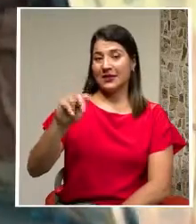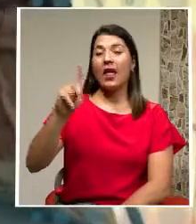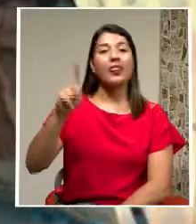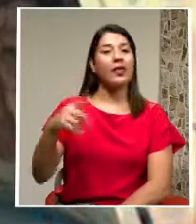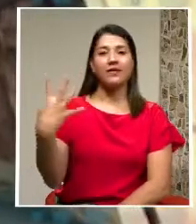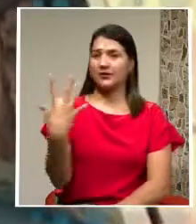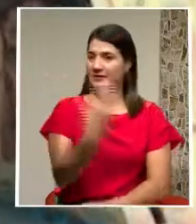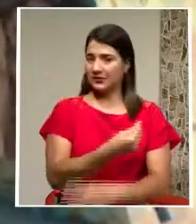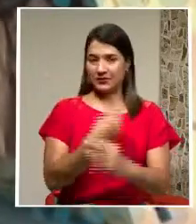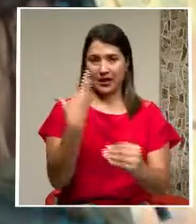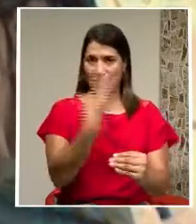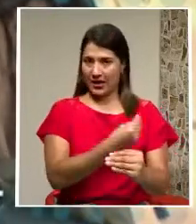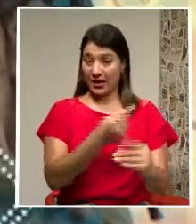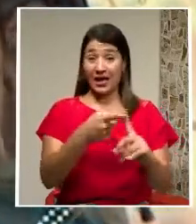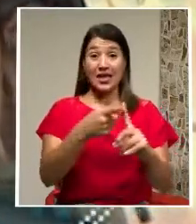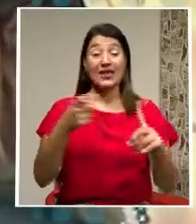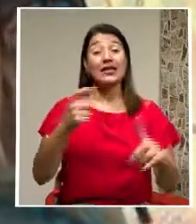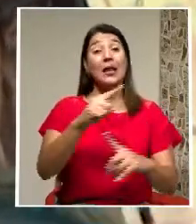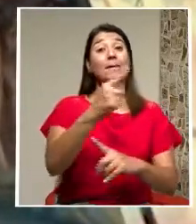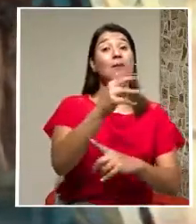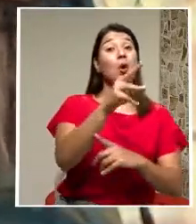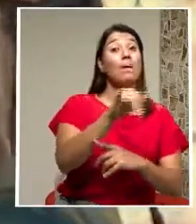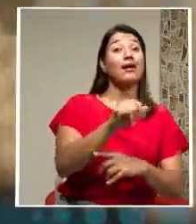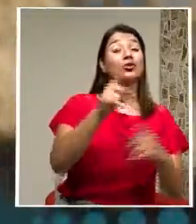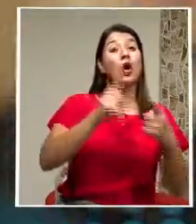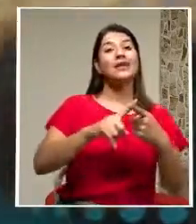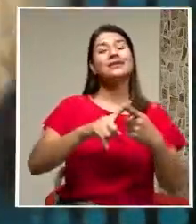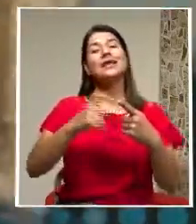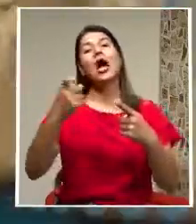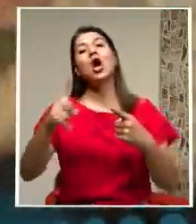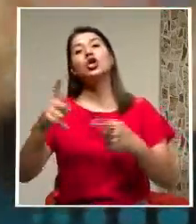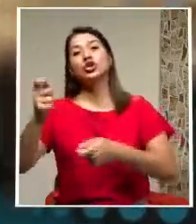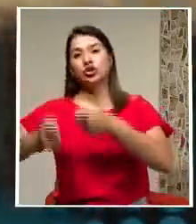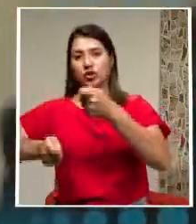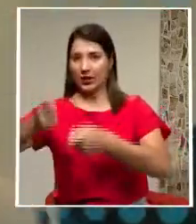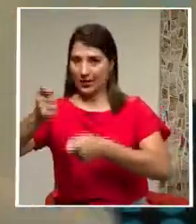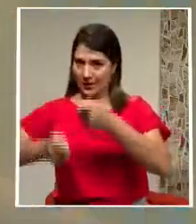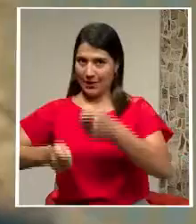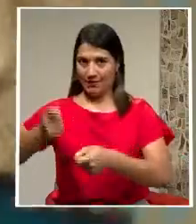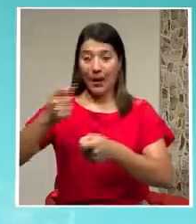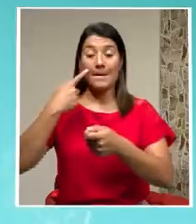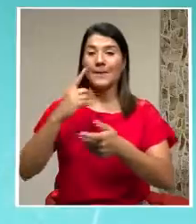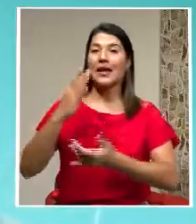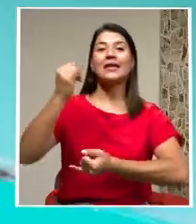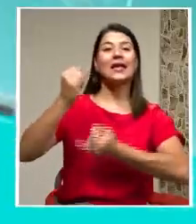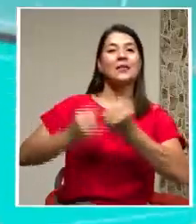septiembre y con esto se cerrará un capítulo bélico que se extendió por 20 años.